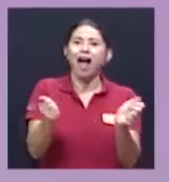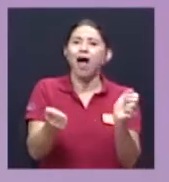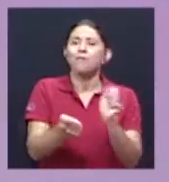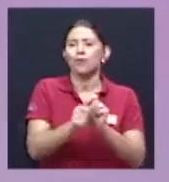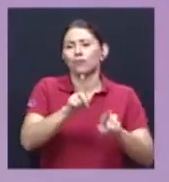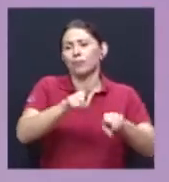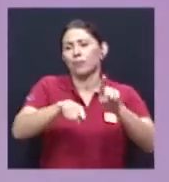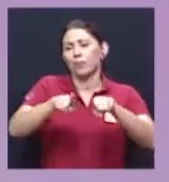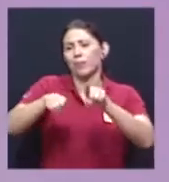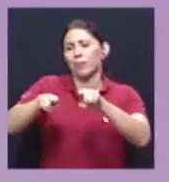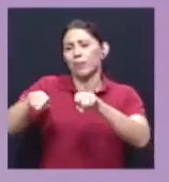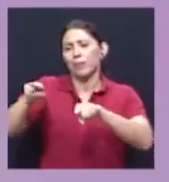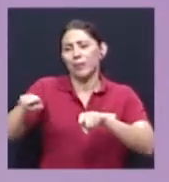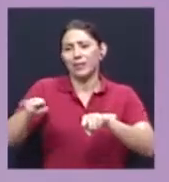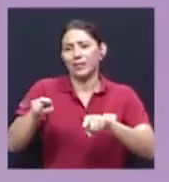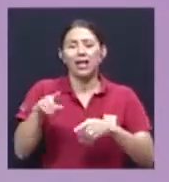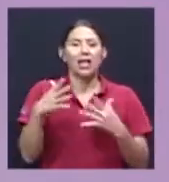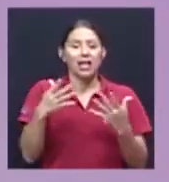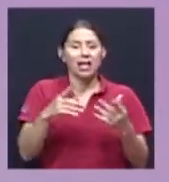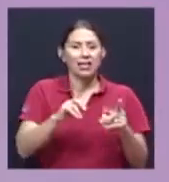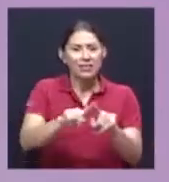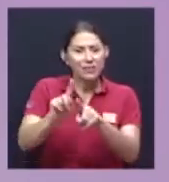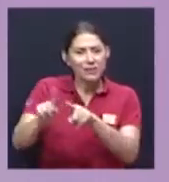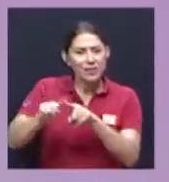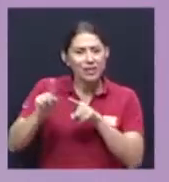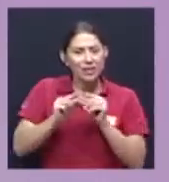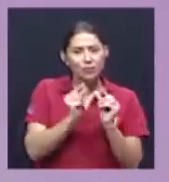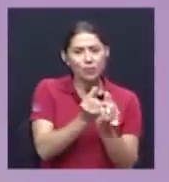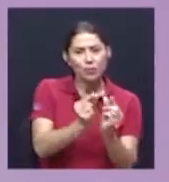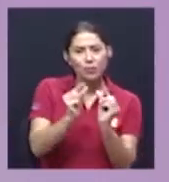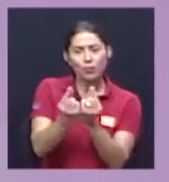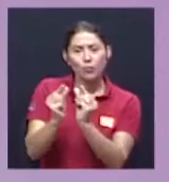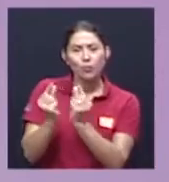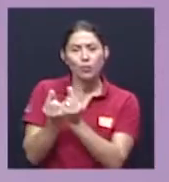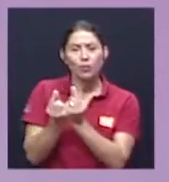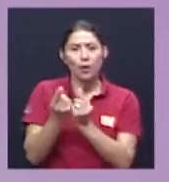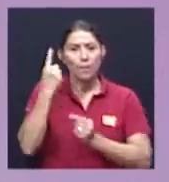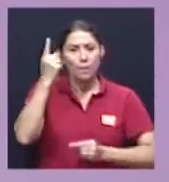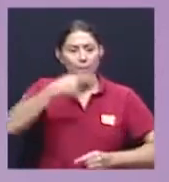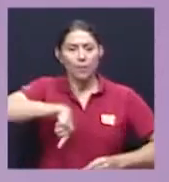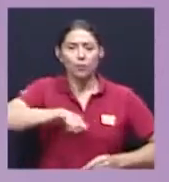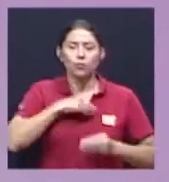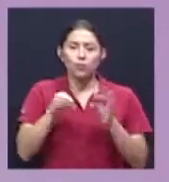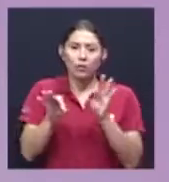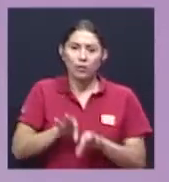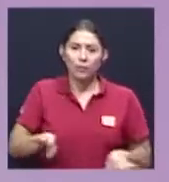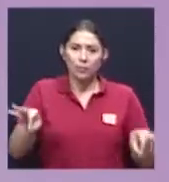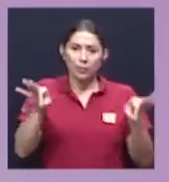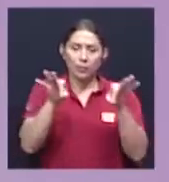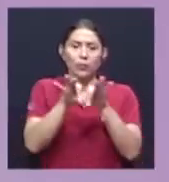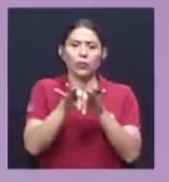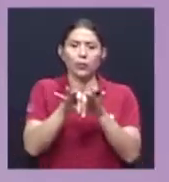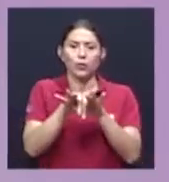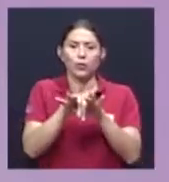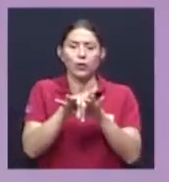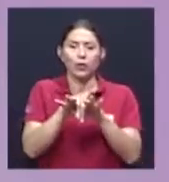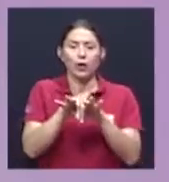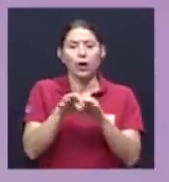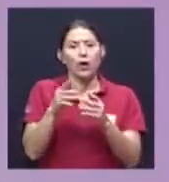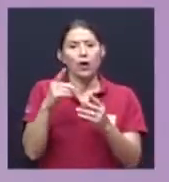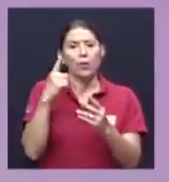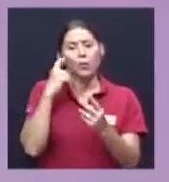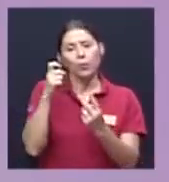más diverso. Y en ese sentido, pues, es de gran importancia para nosotros porque tiene dos,